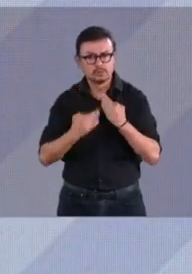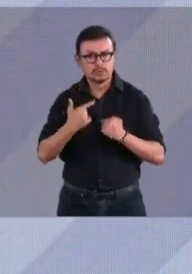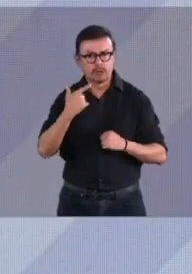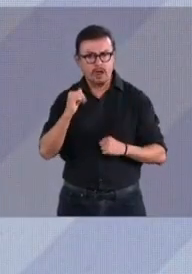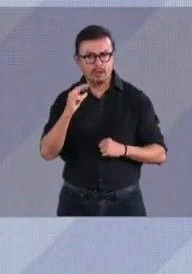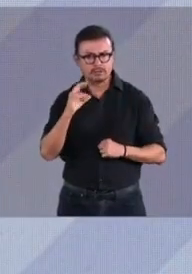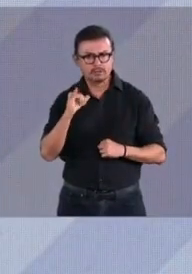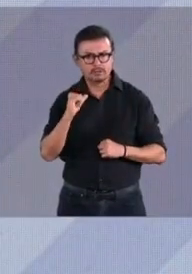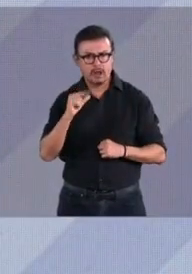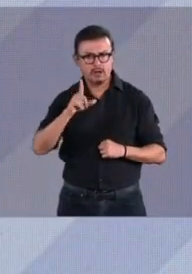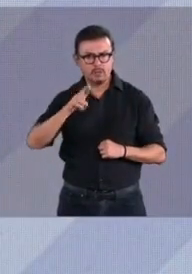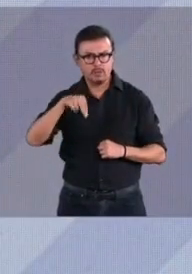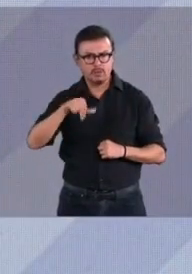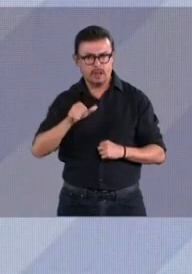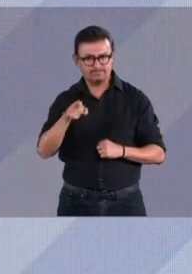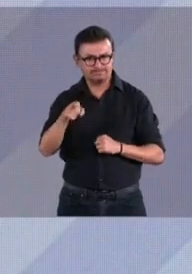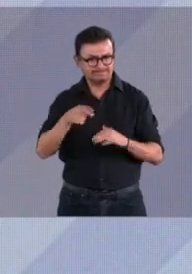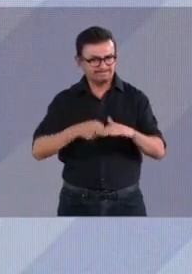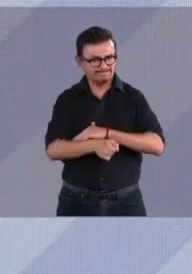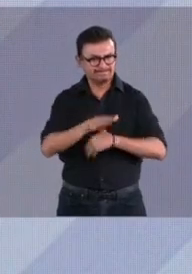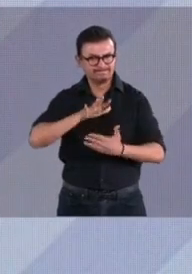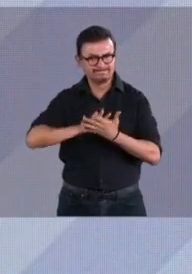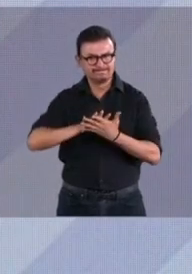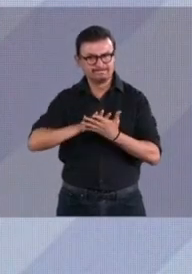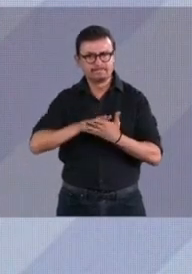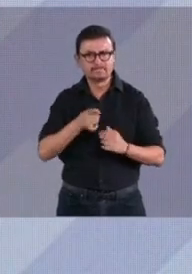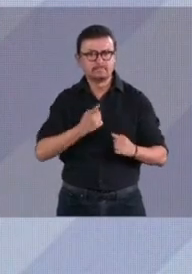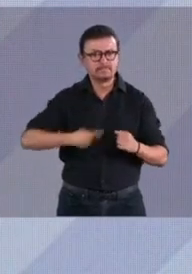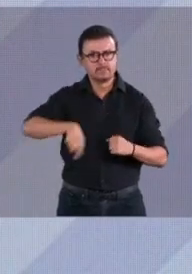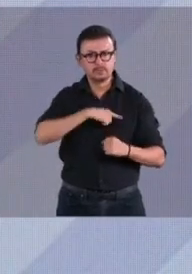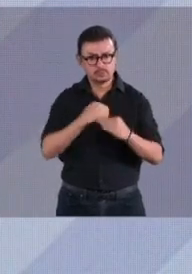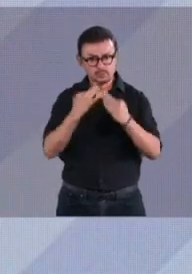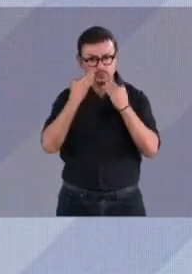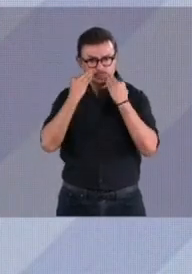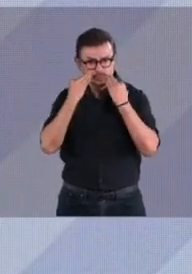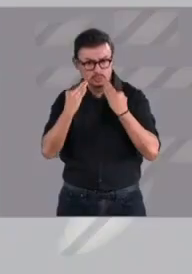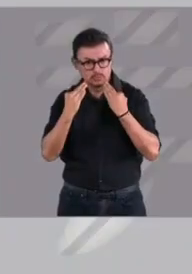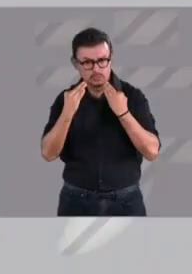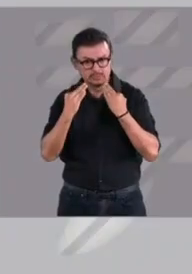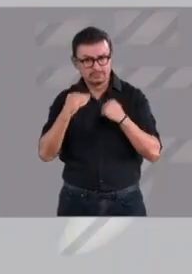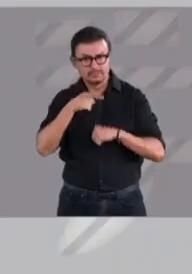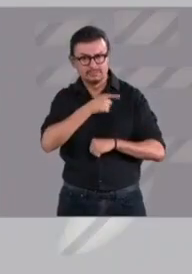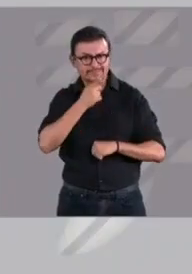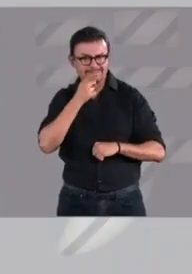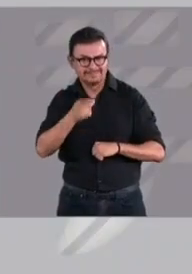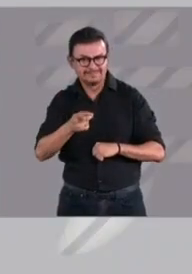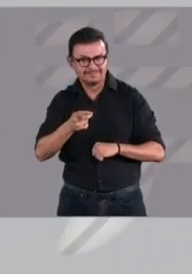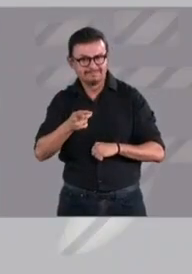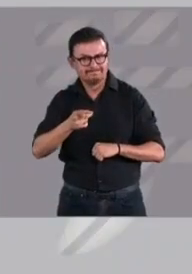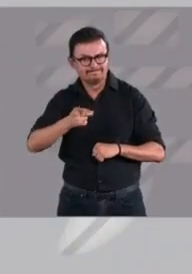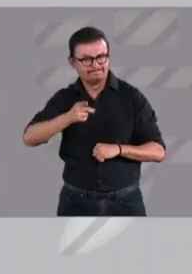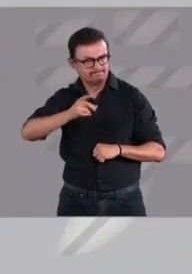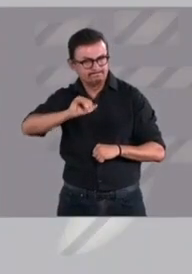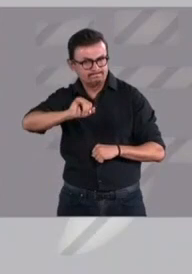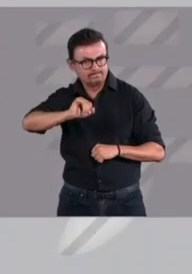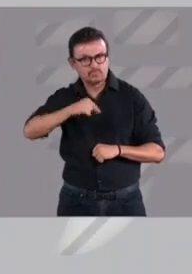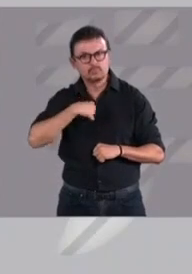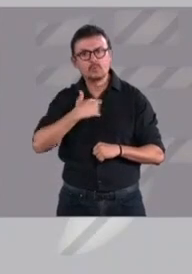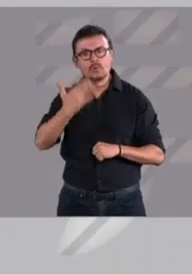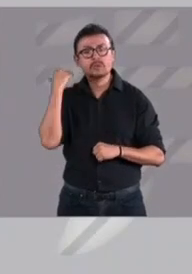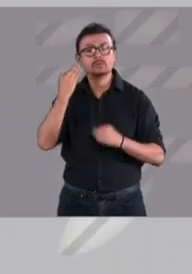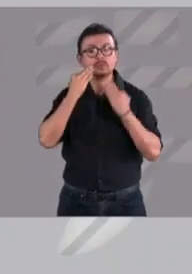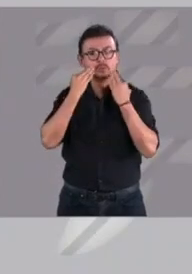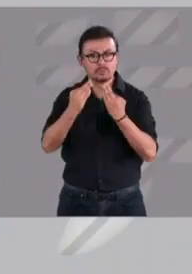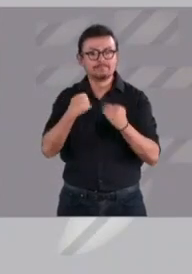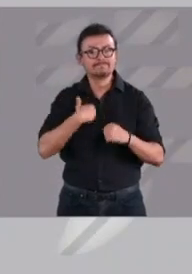cárcel, ese que tanto critica, son los mismos que aseguran haberle dado dinero al actual presidente para